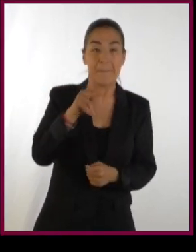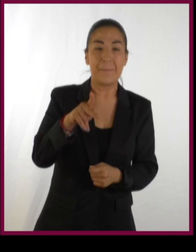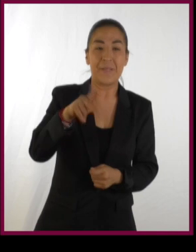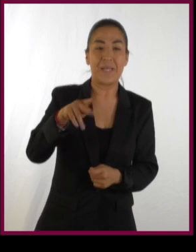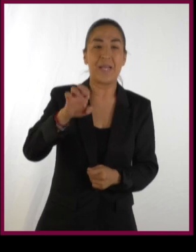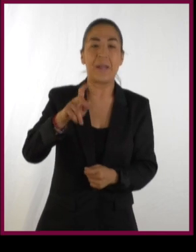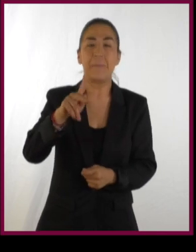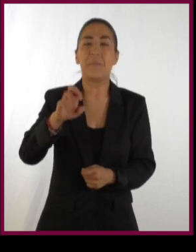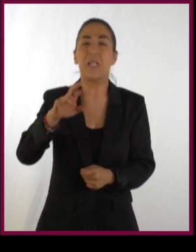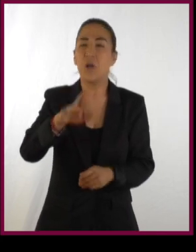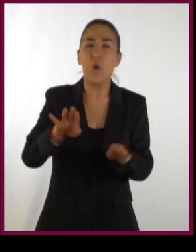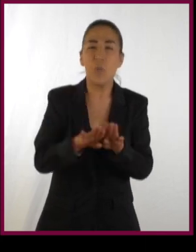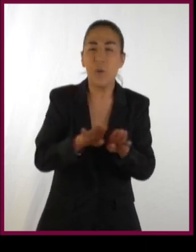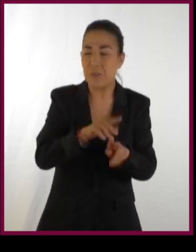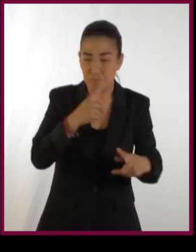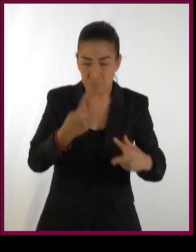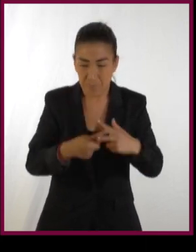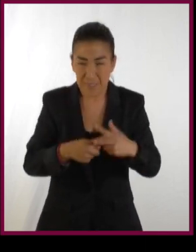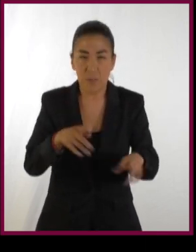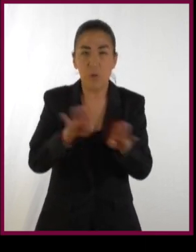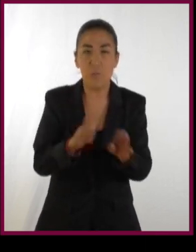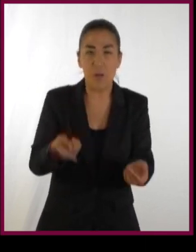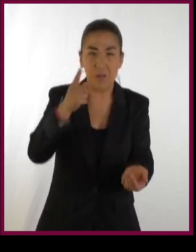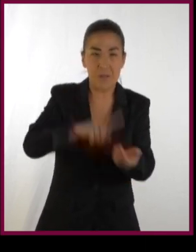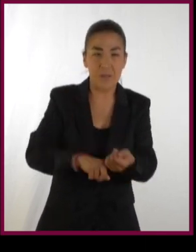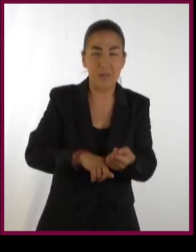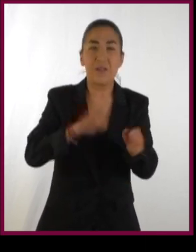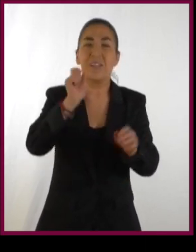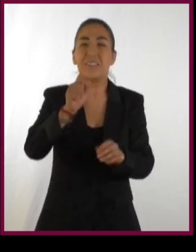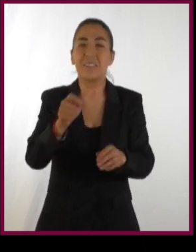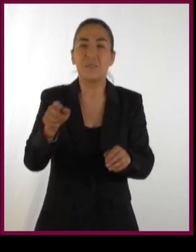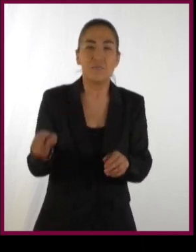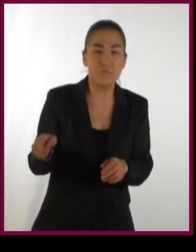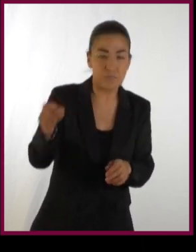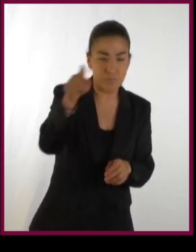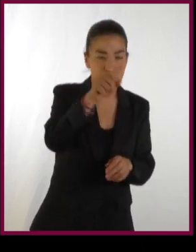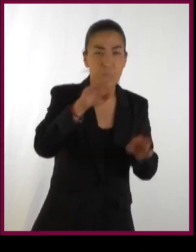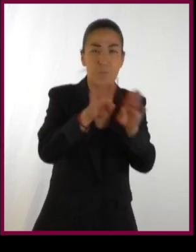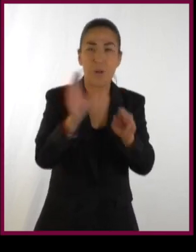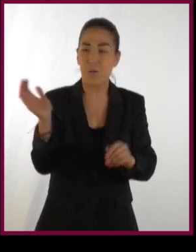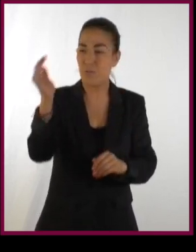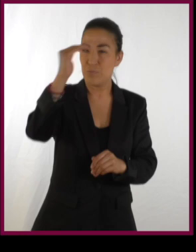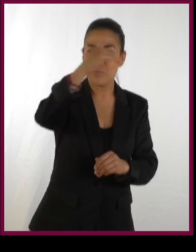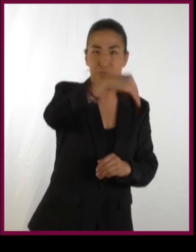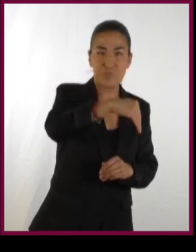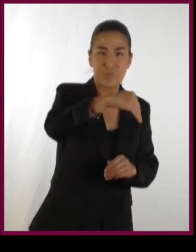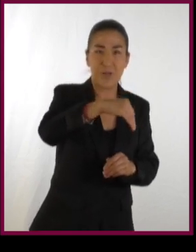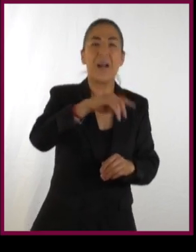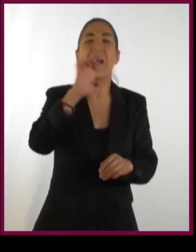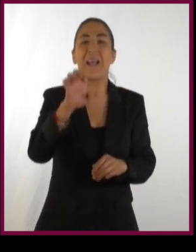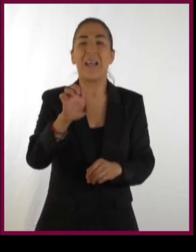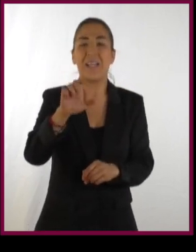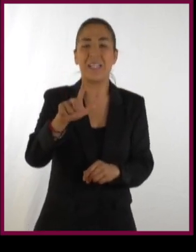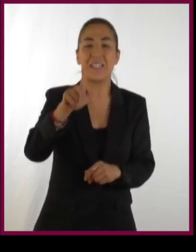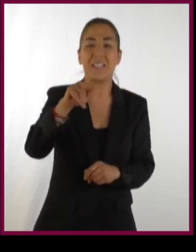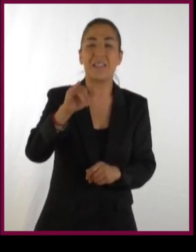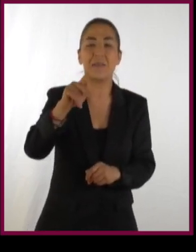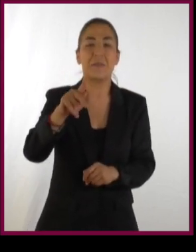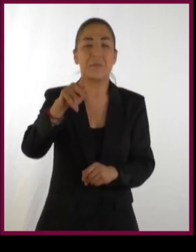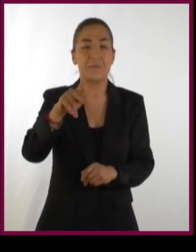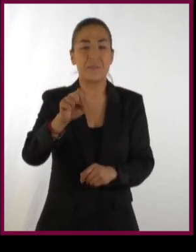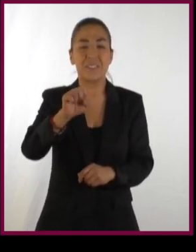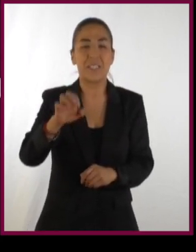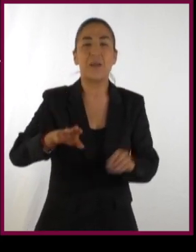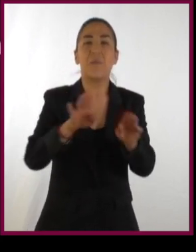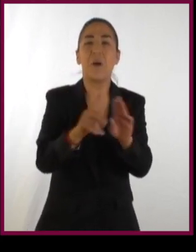Kepler al puro estilo matemático los parametrizó y los ajustó a una nueva curva, la elipse. Aunque en principio era un